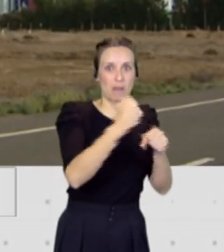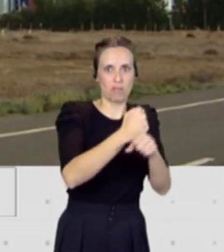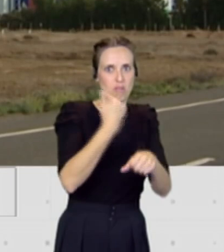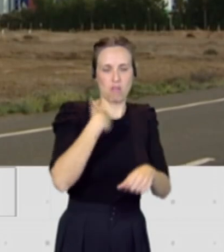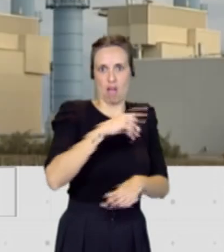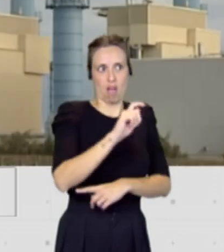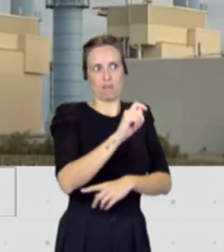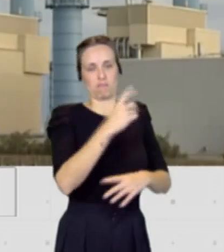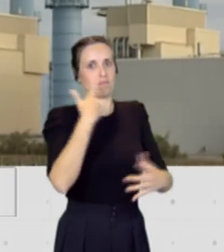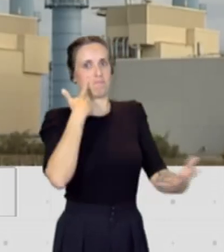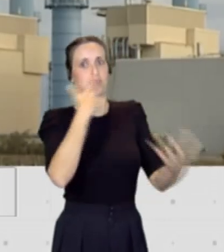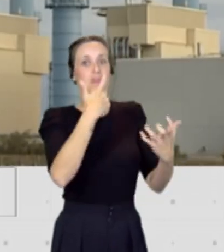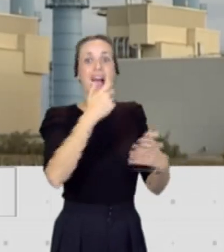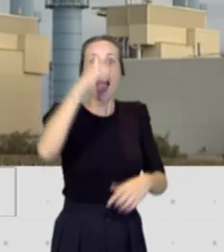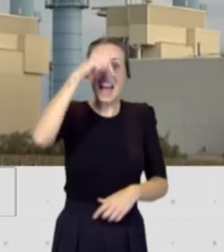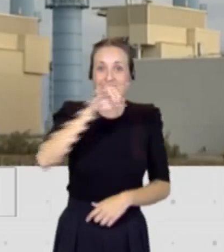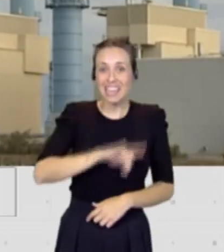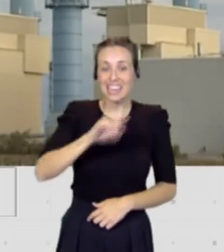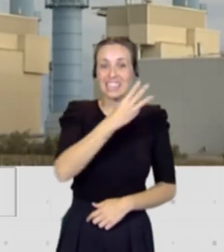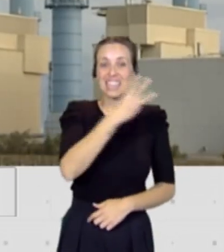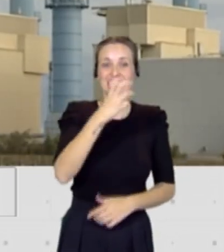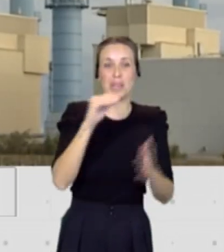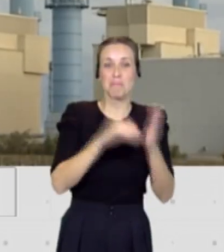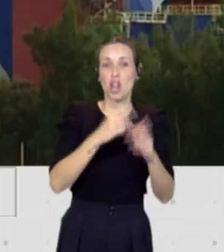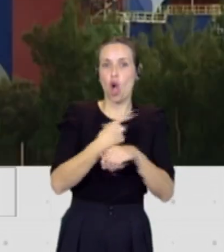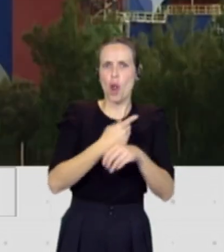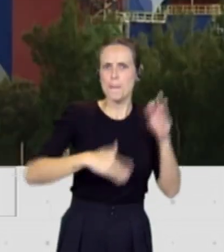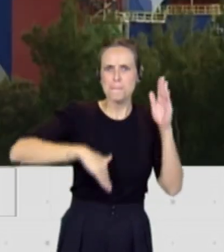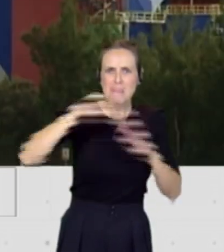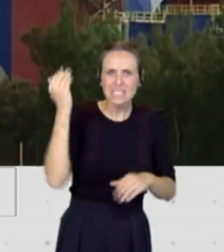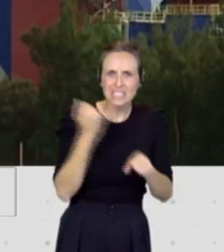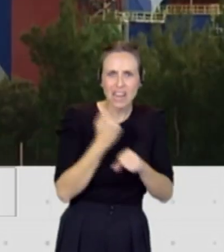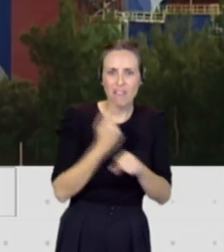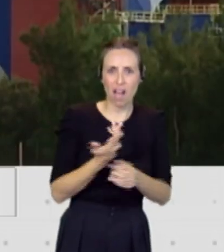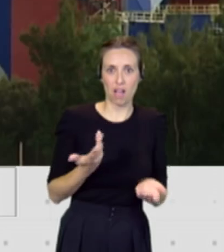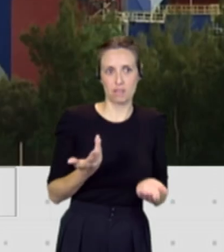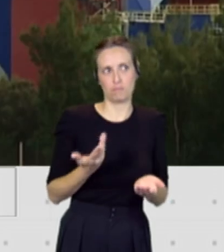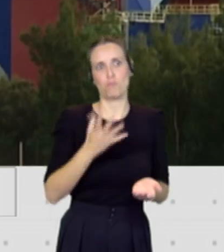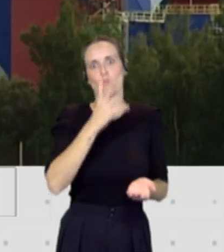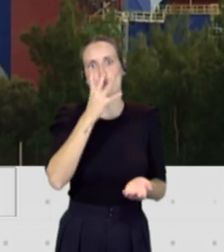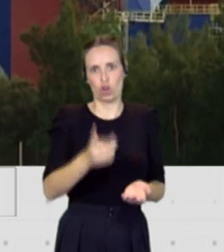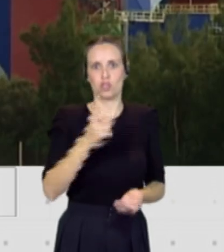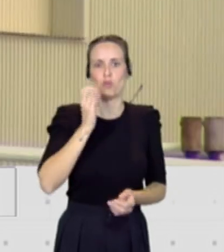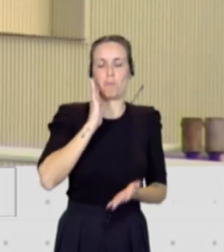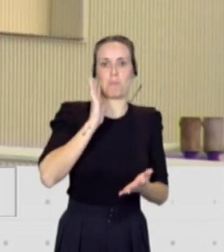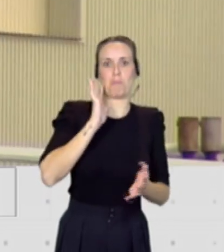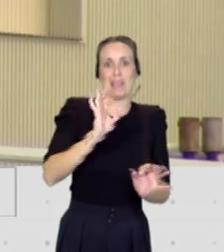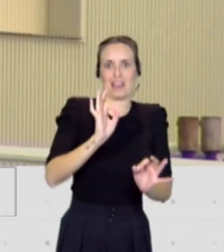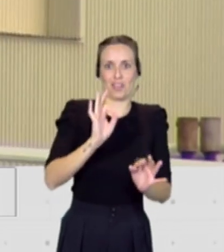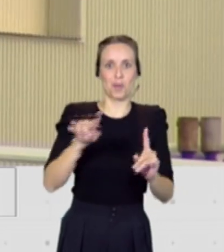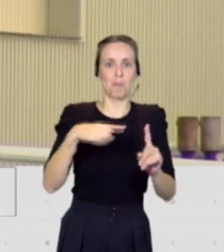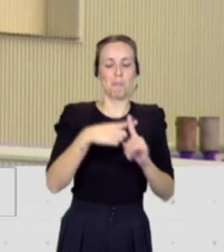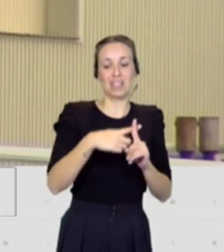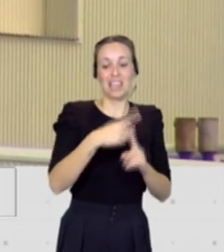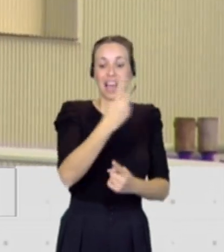que han trabajado más de 300.000 horas. Por eso ese riesgo continuado y eso sumado al déficit de generación que hay algunas